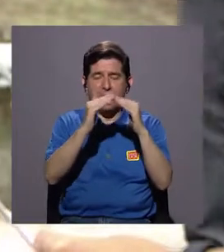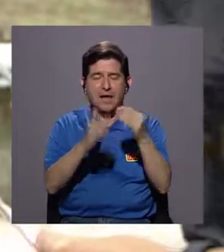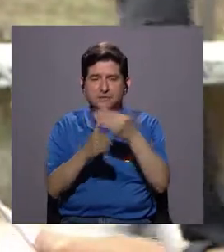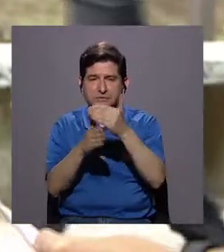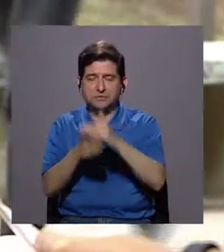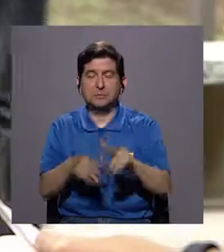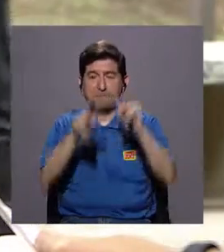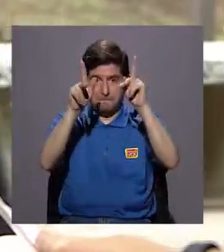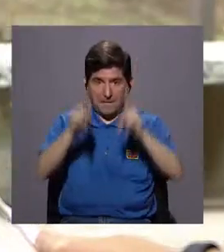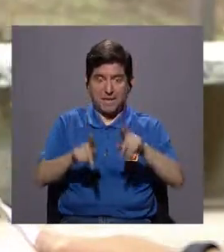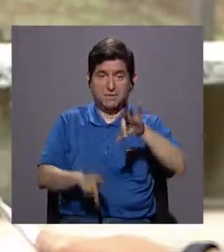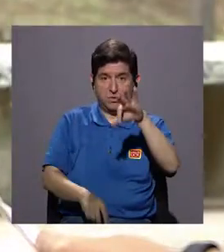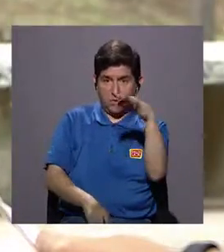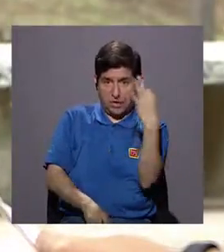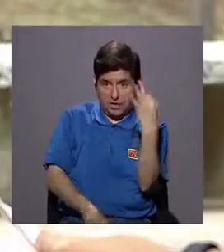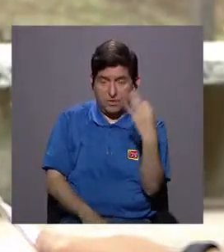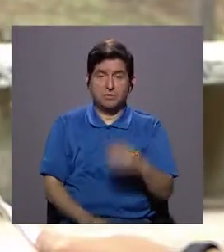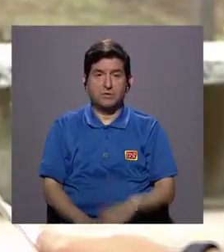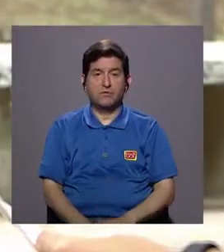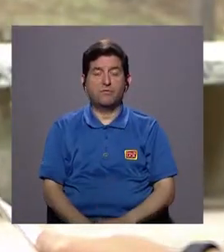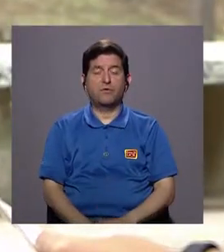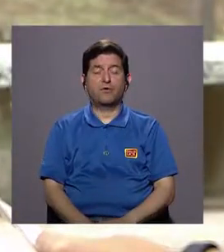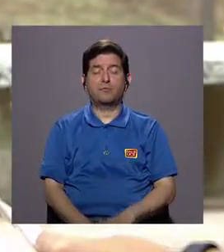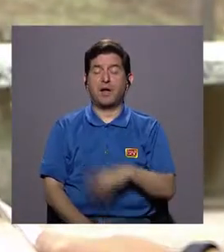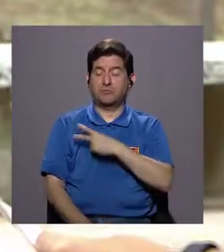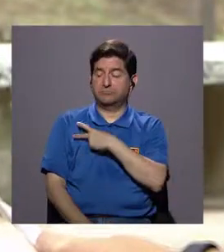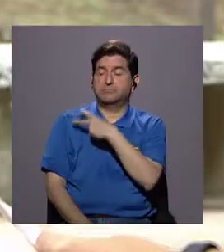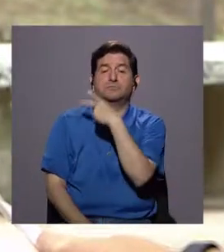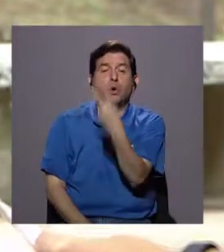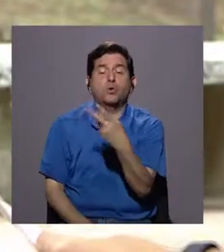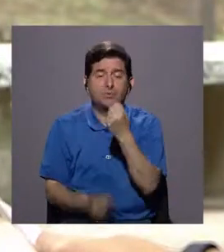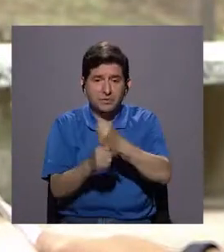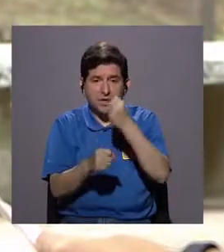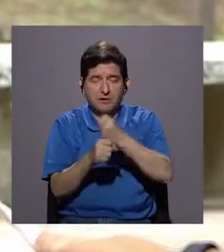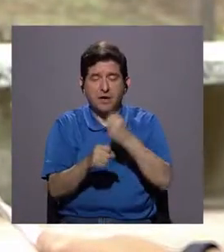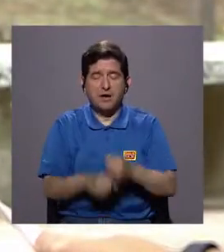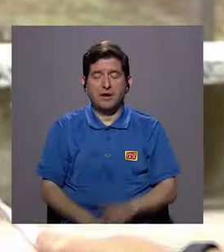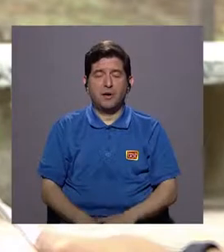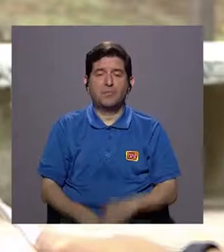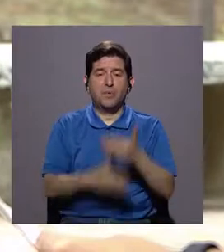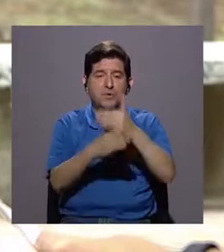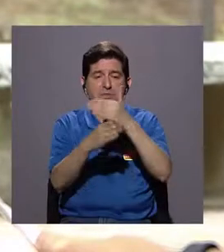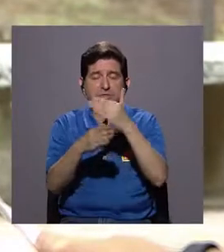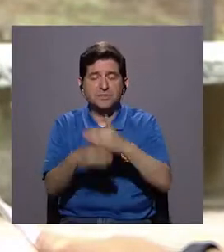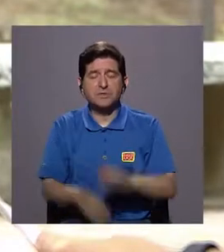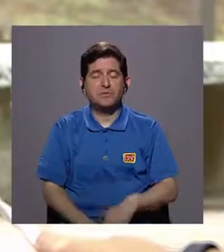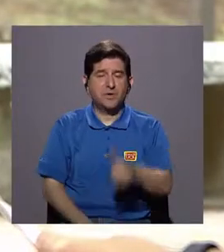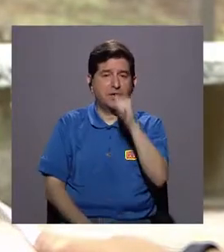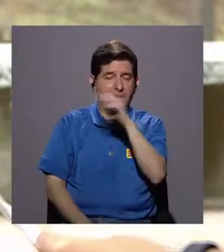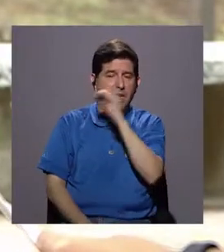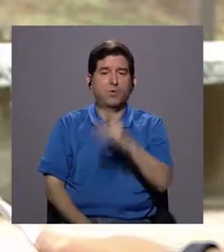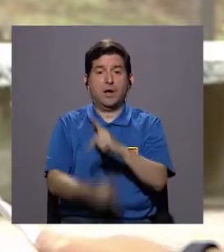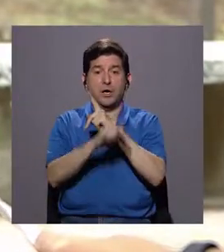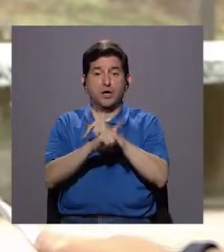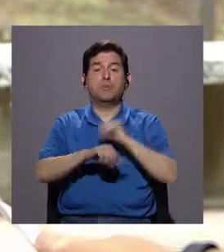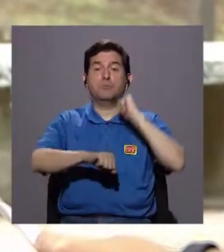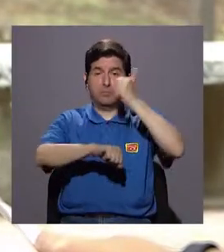que son personas que de manera adhonoren, trabajan por llevar el recurso y protegerlo.